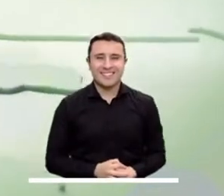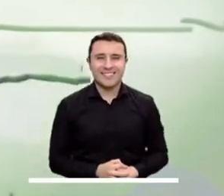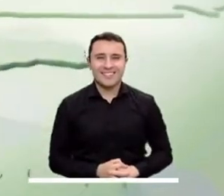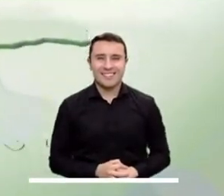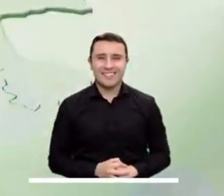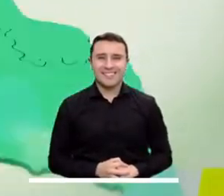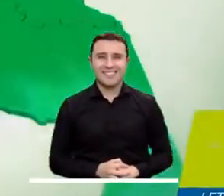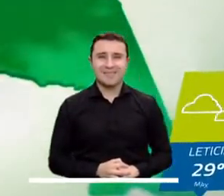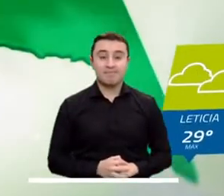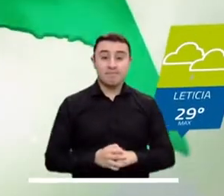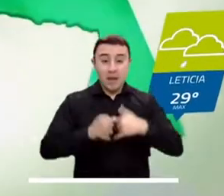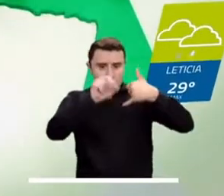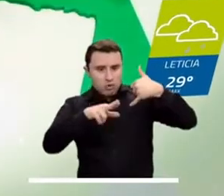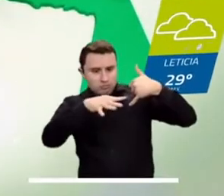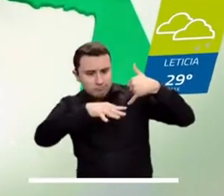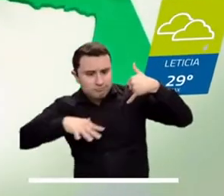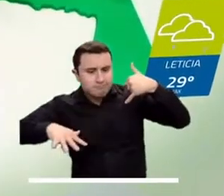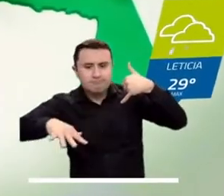Pichada.